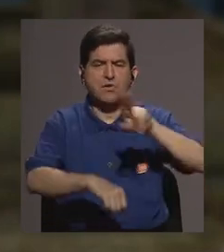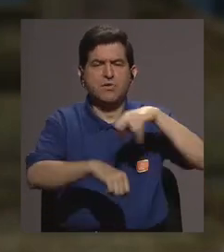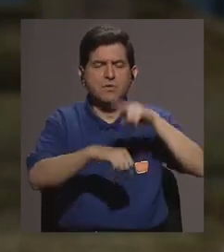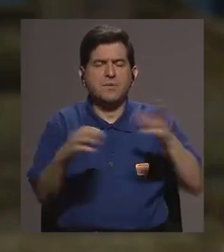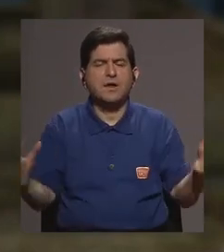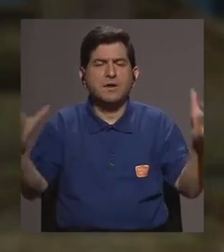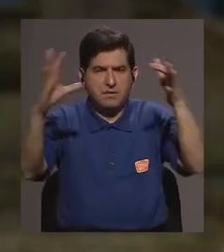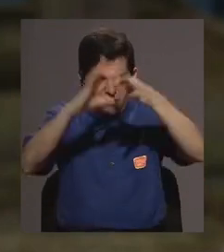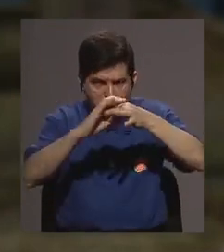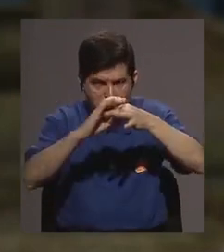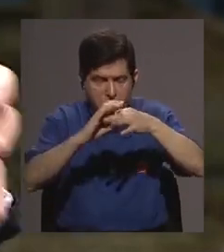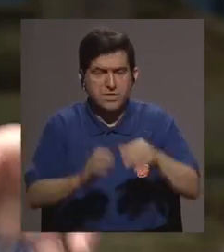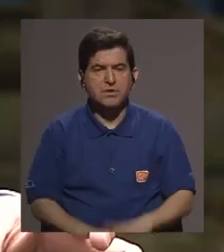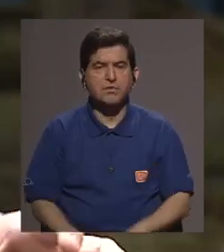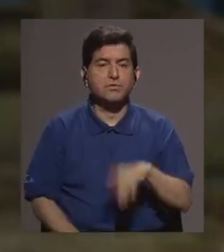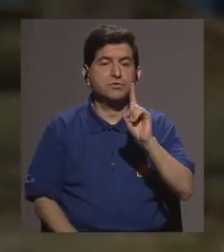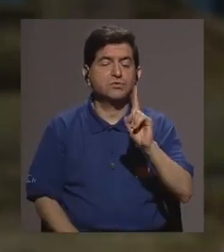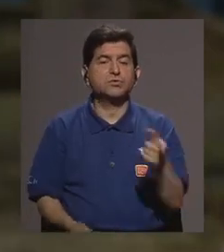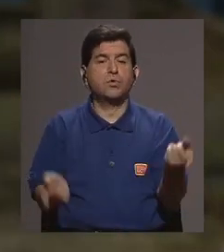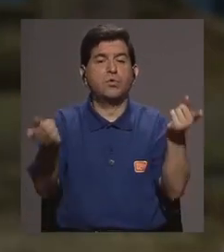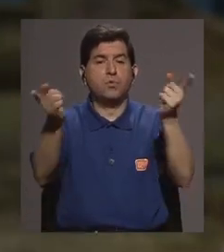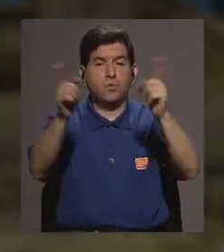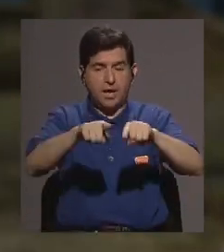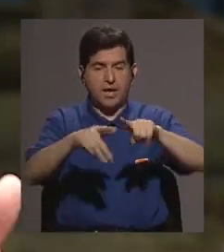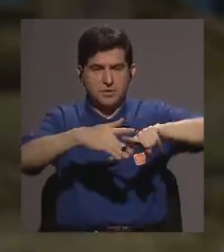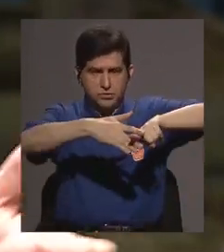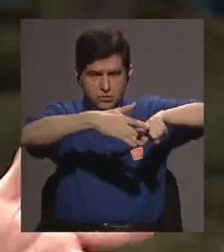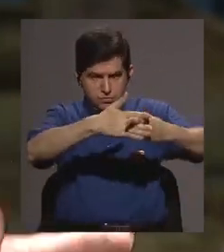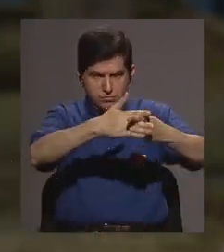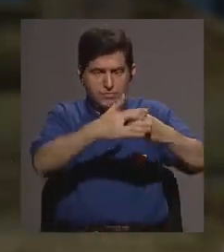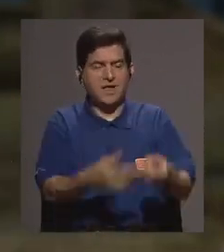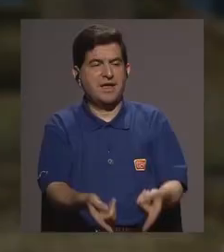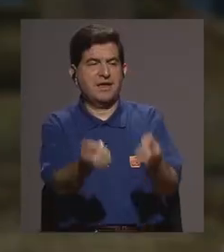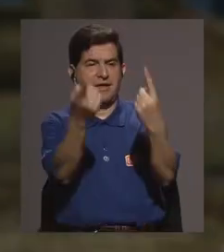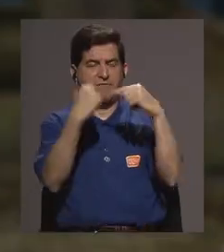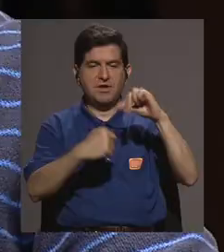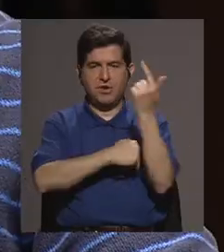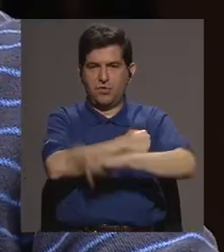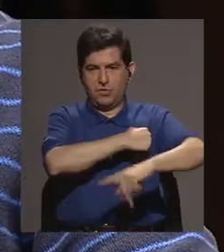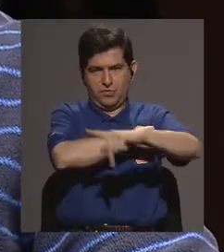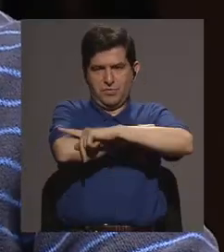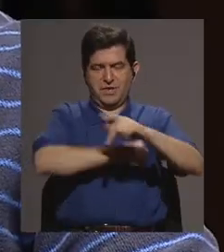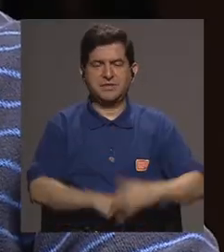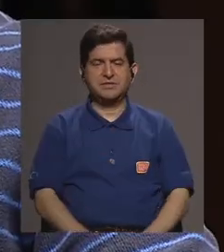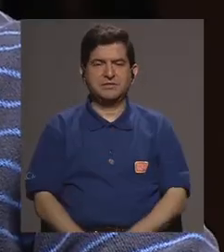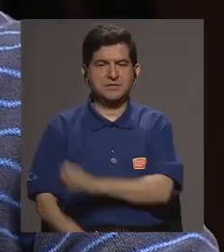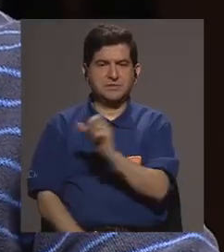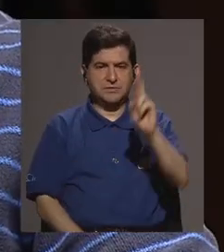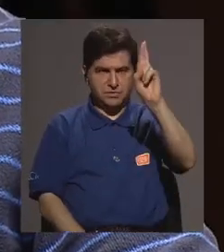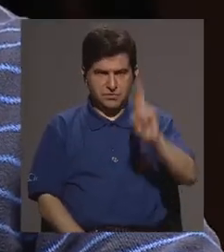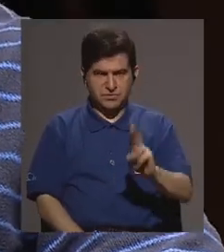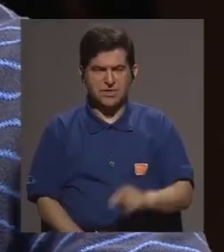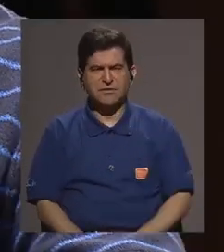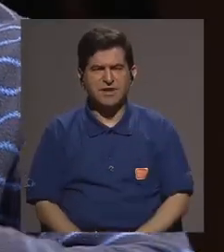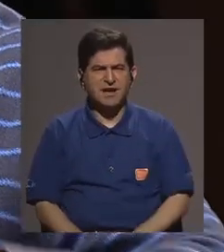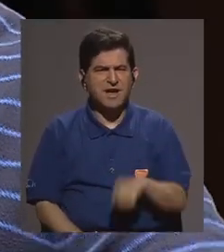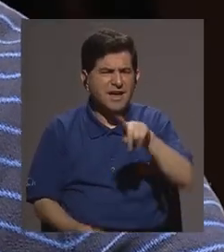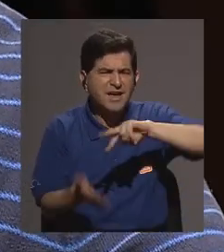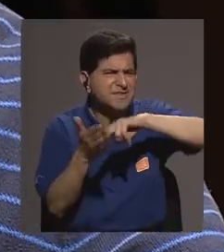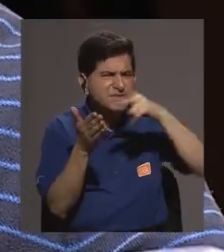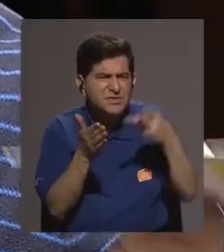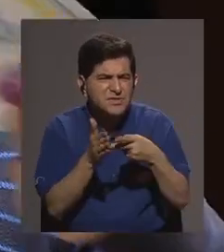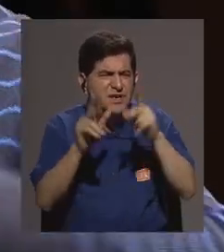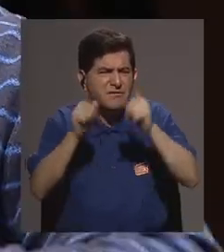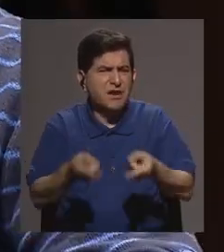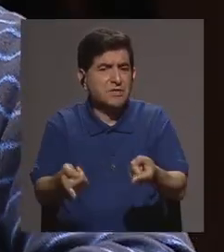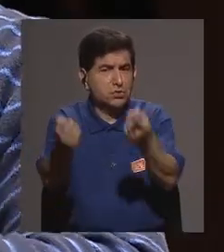generalmente todos asociados con un caso índice importado verdad Costa Rica perdón caso